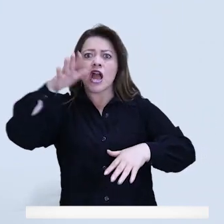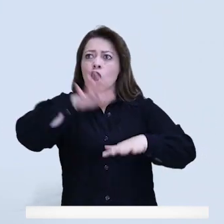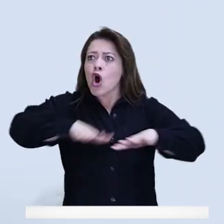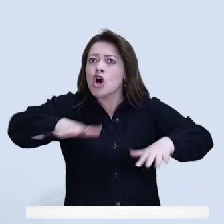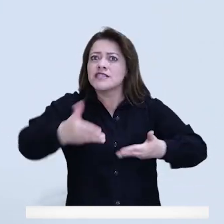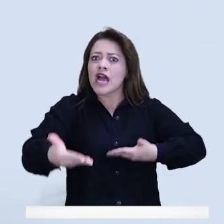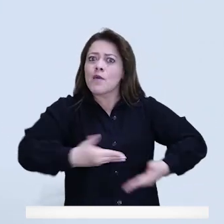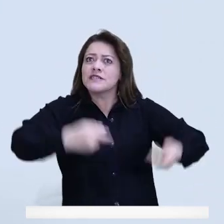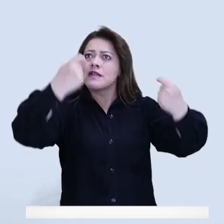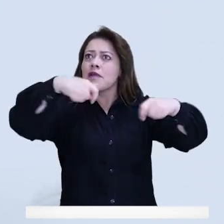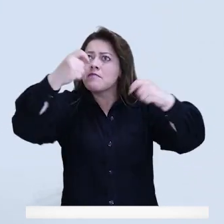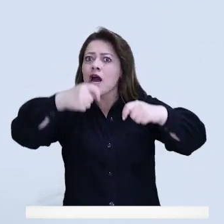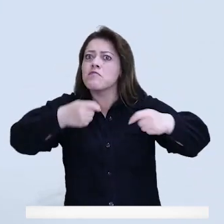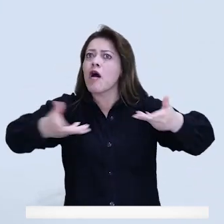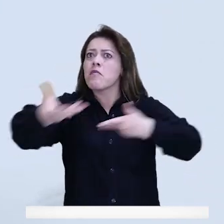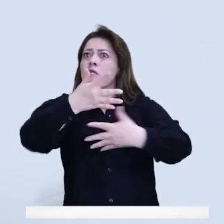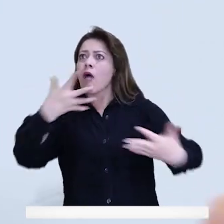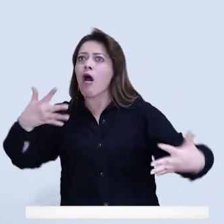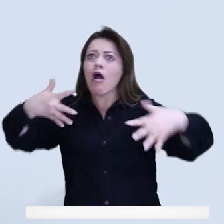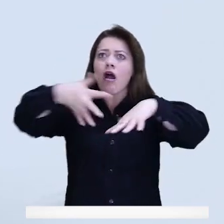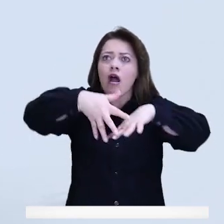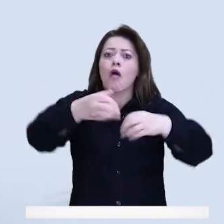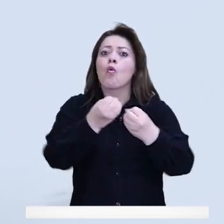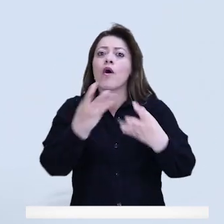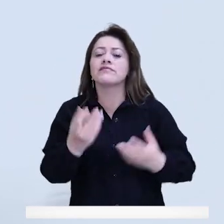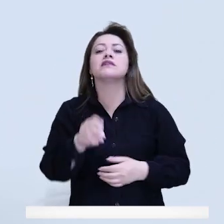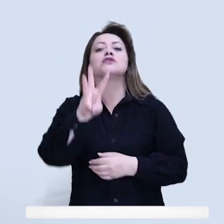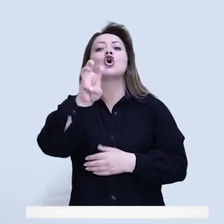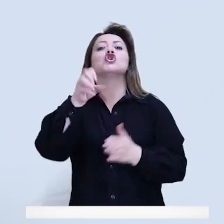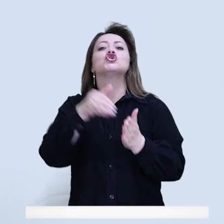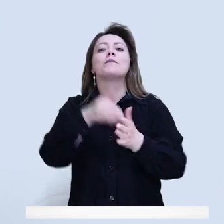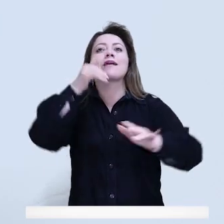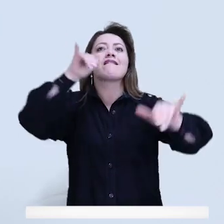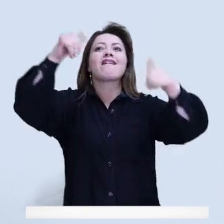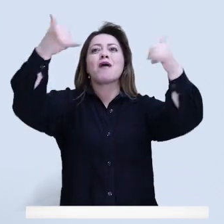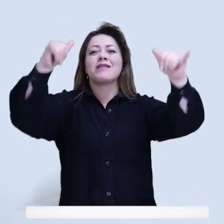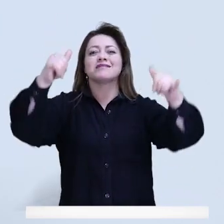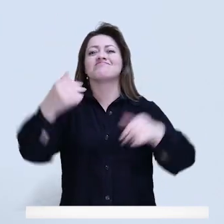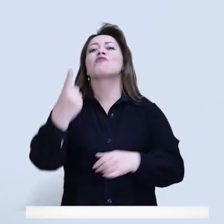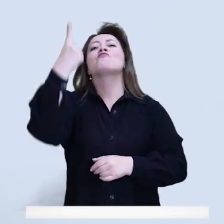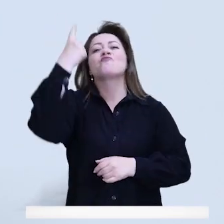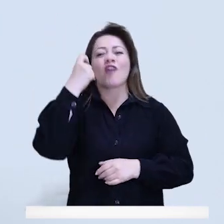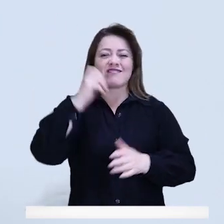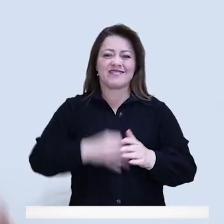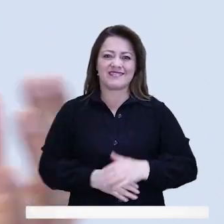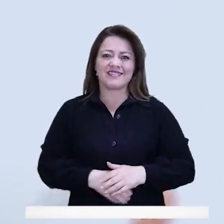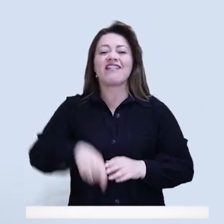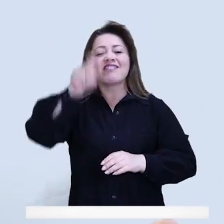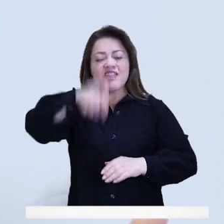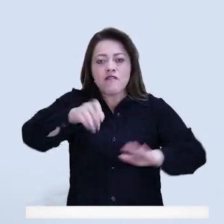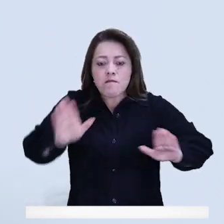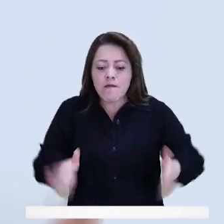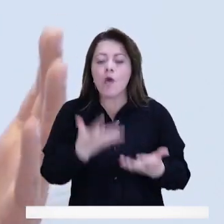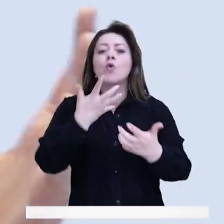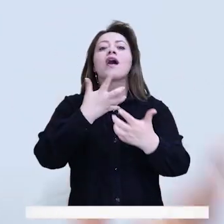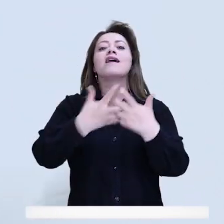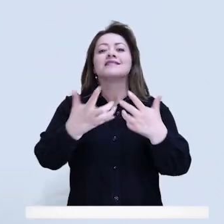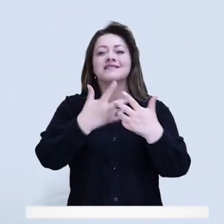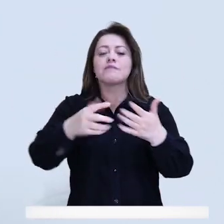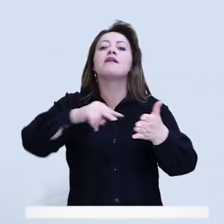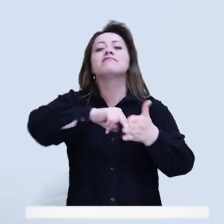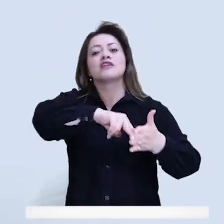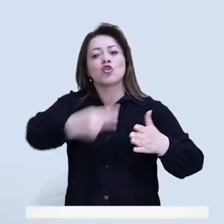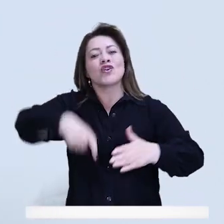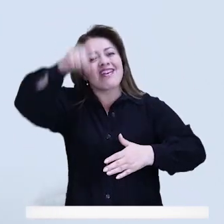cámaras que tienen que ver con el sector comercial, estamos en aproximadamente 8.000 cámaras. Esto se queda corto. Yo creo que esto hay que aumentarlo y hay que